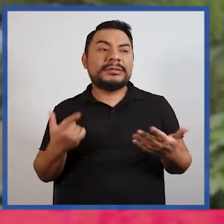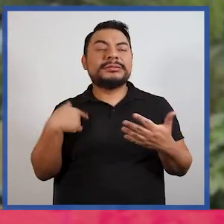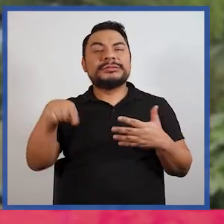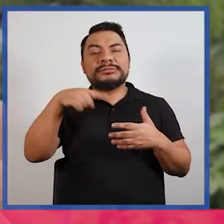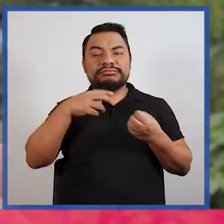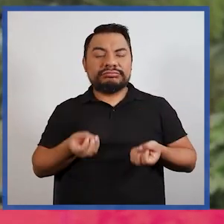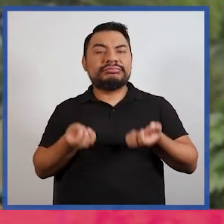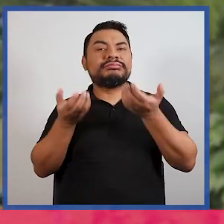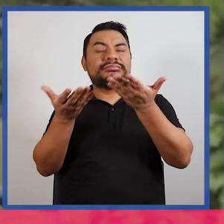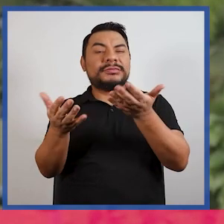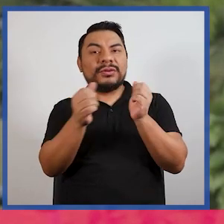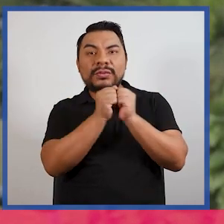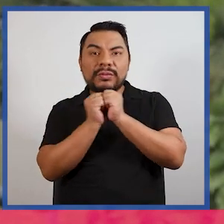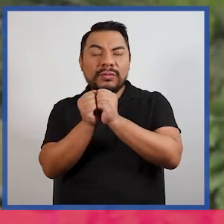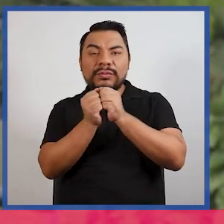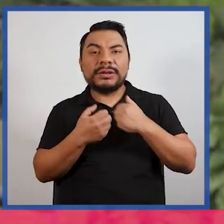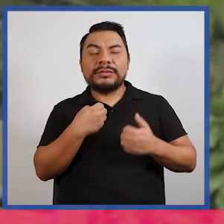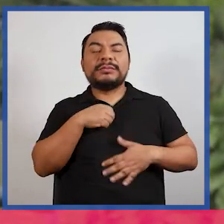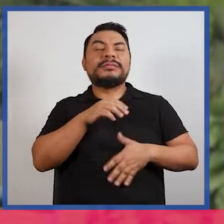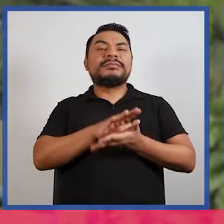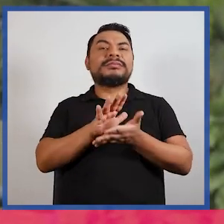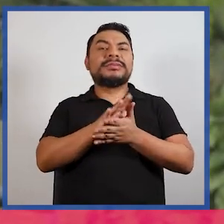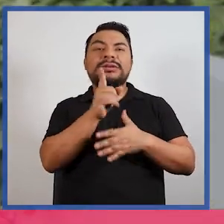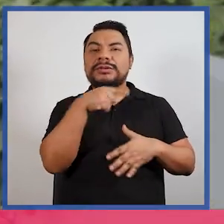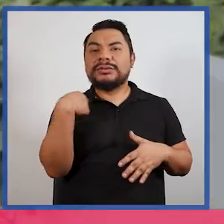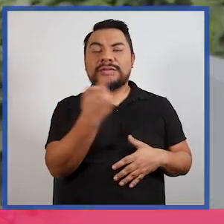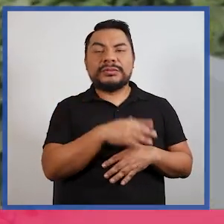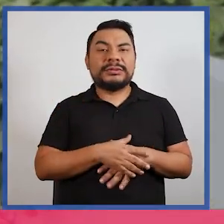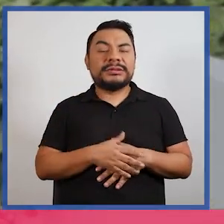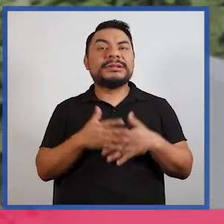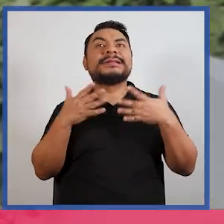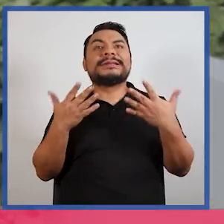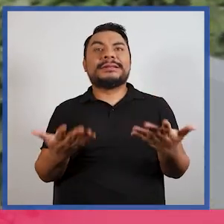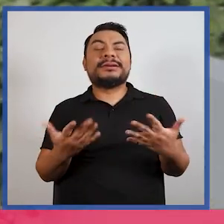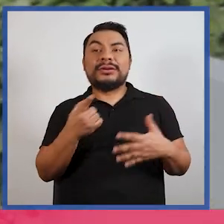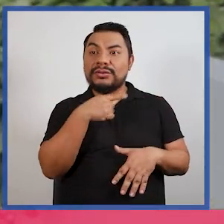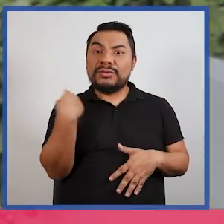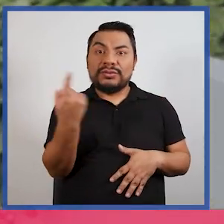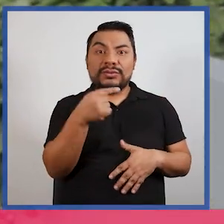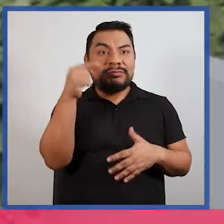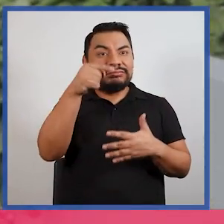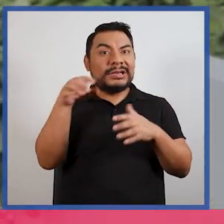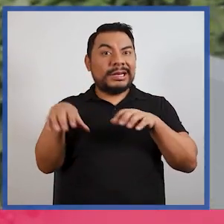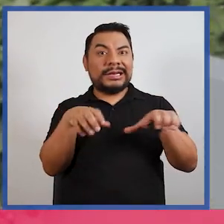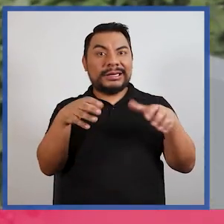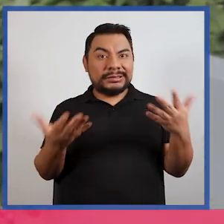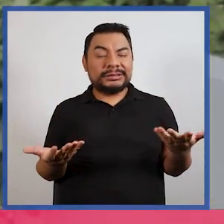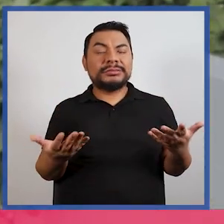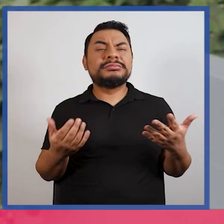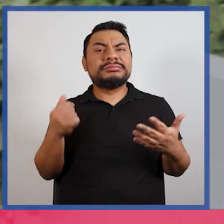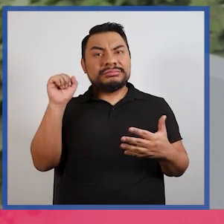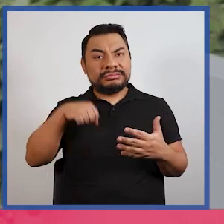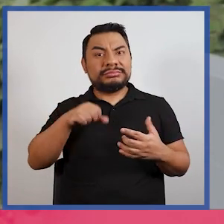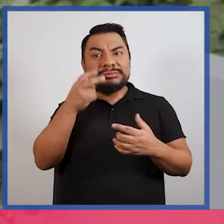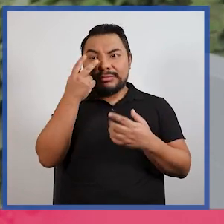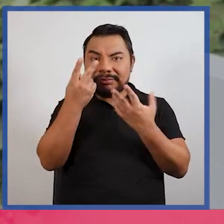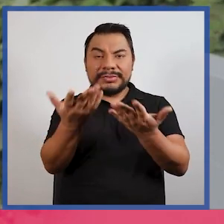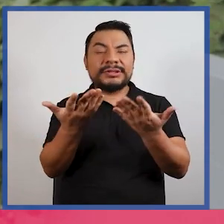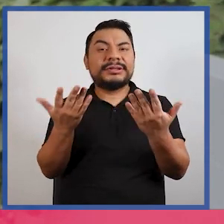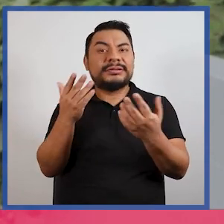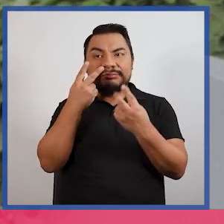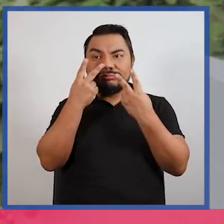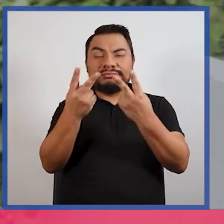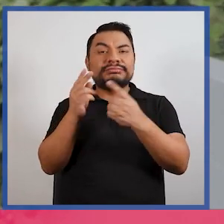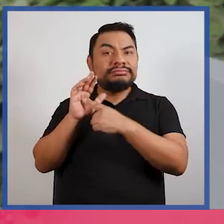brindemos juntos bienestar para todos y que todo esto finalmente se vea